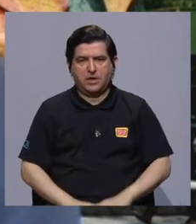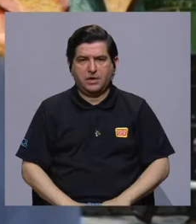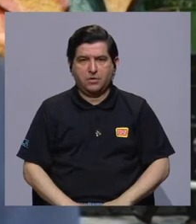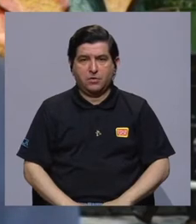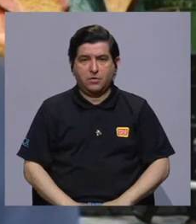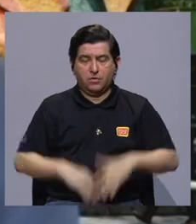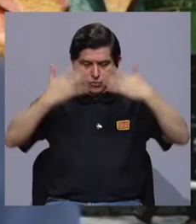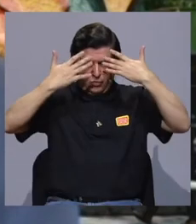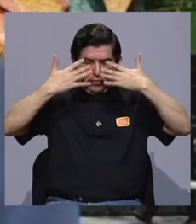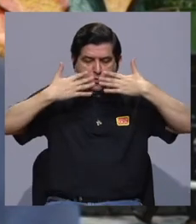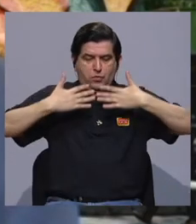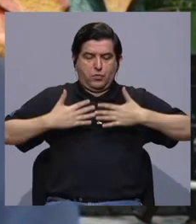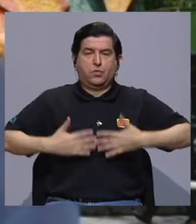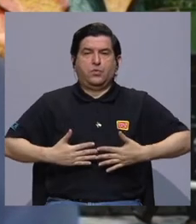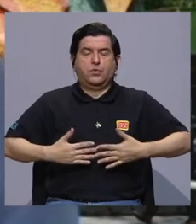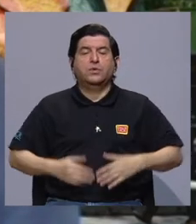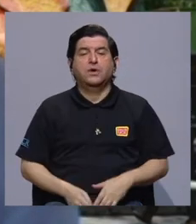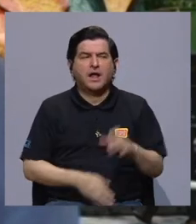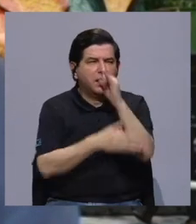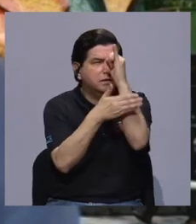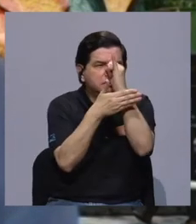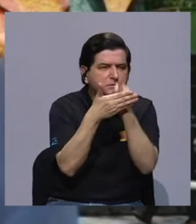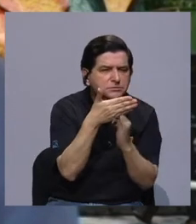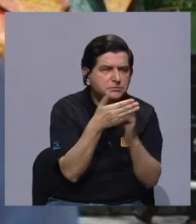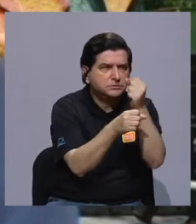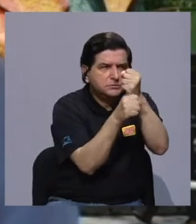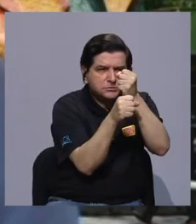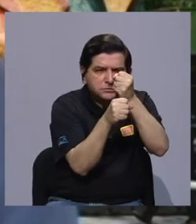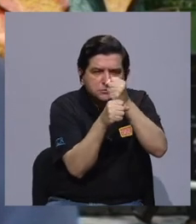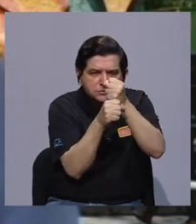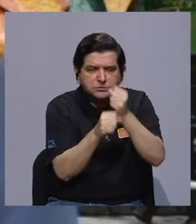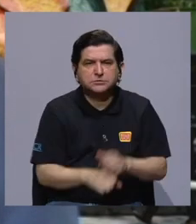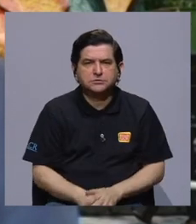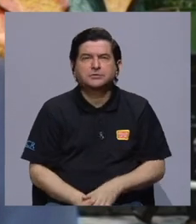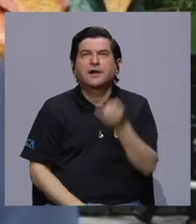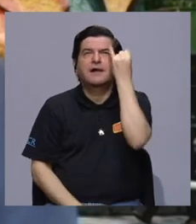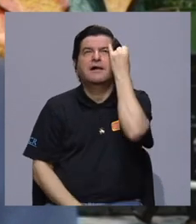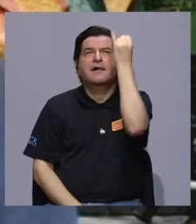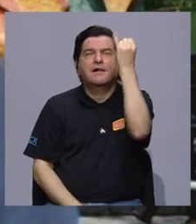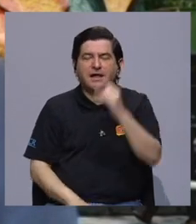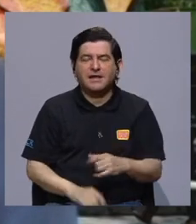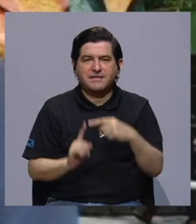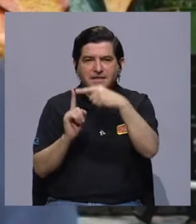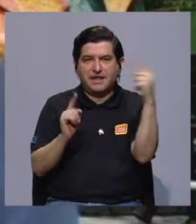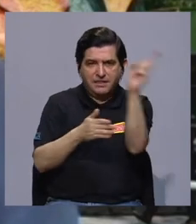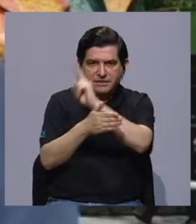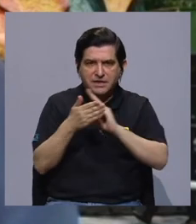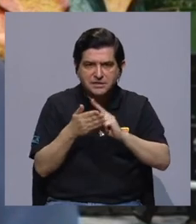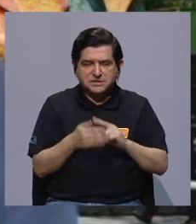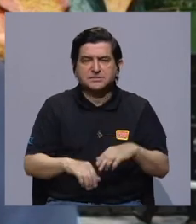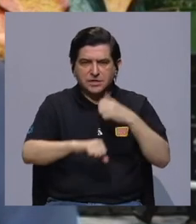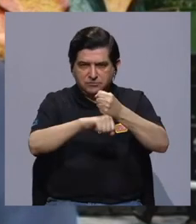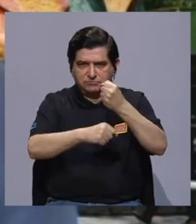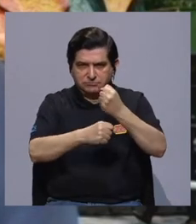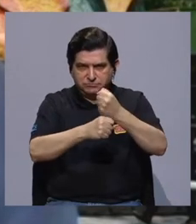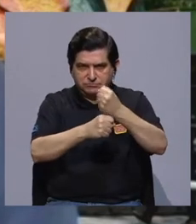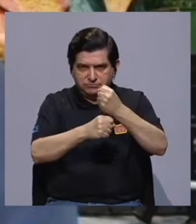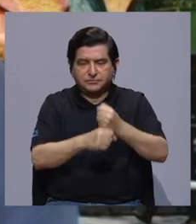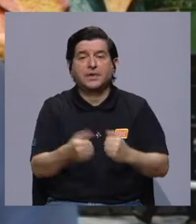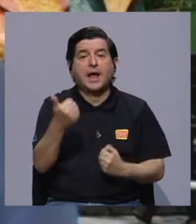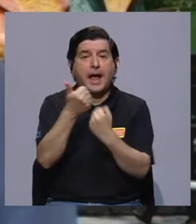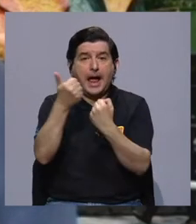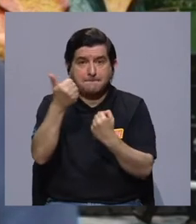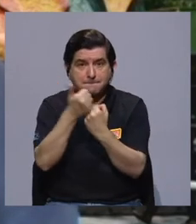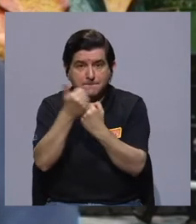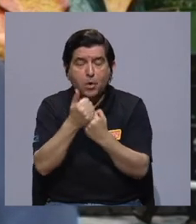Todo este equipo, pues, se diseñó, se trabajó, se conceptualizó desde las universidades, con